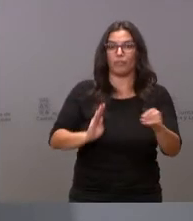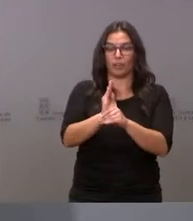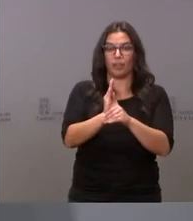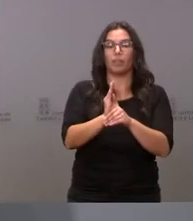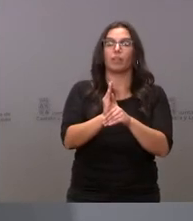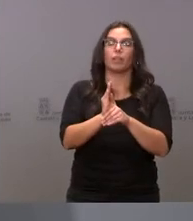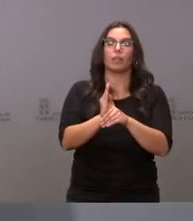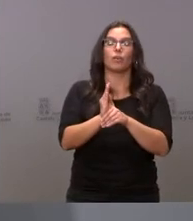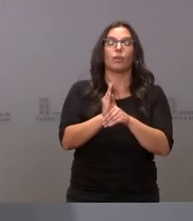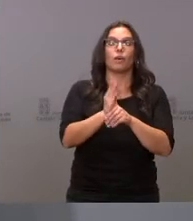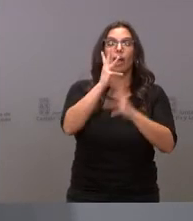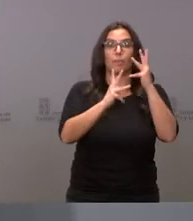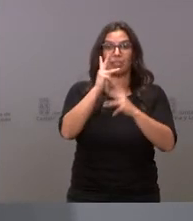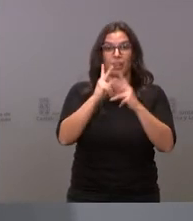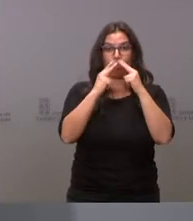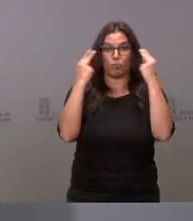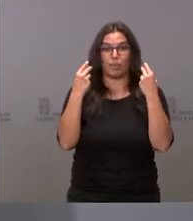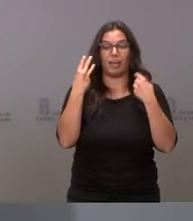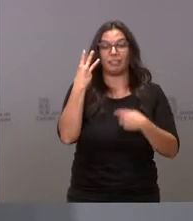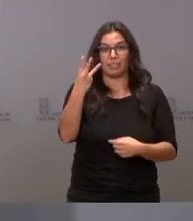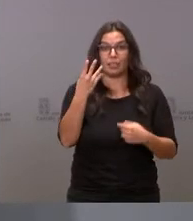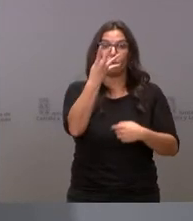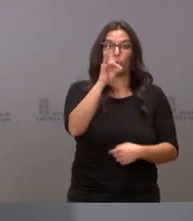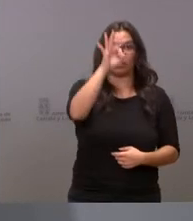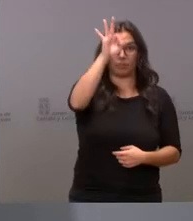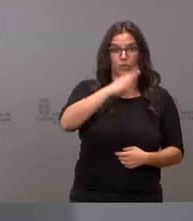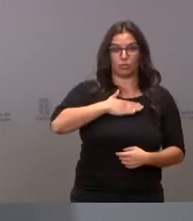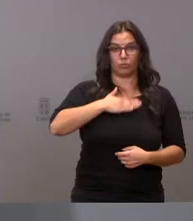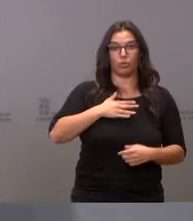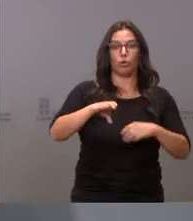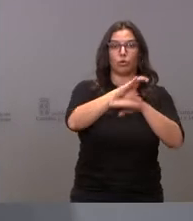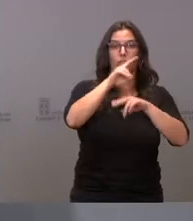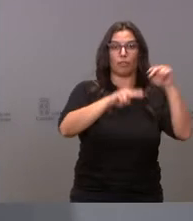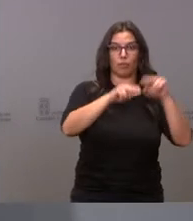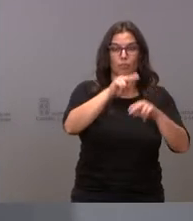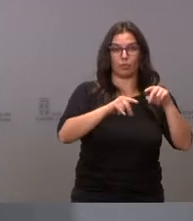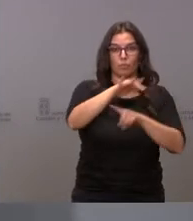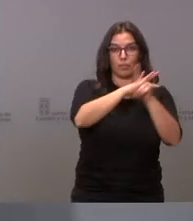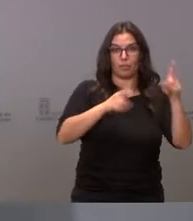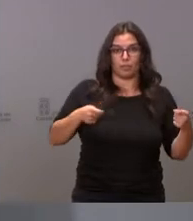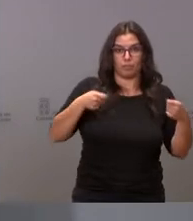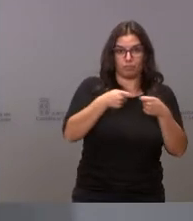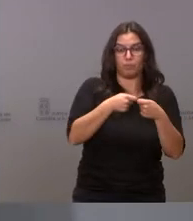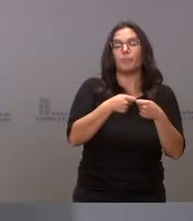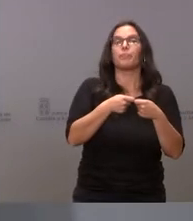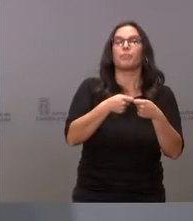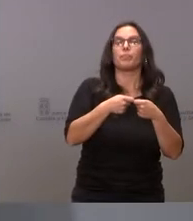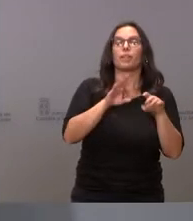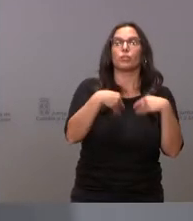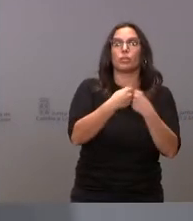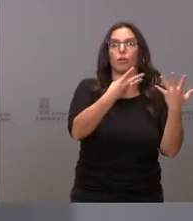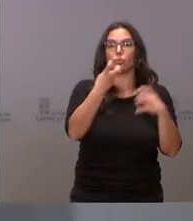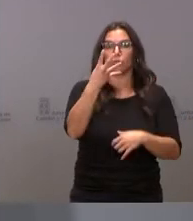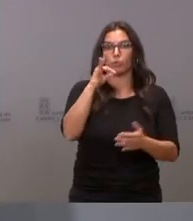por las tres administraciones. El 40% por la Consejería de Fomento y Medio Ambiente, mediante una aportación de 840